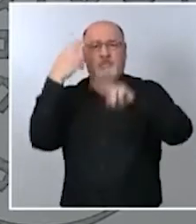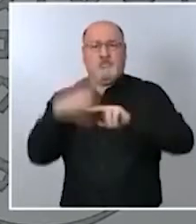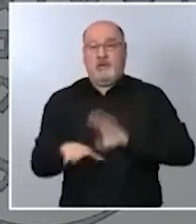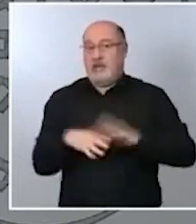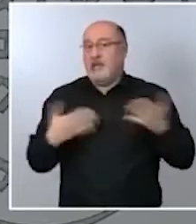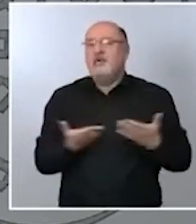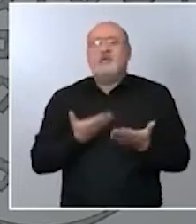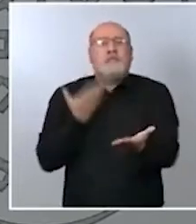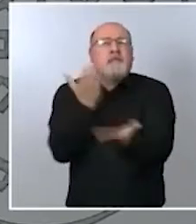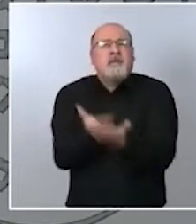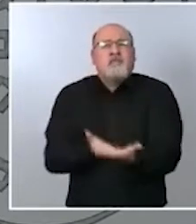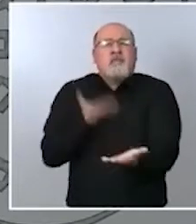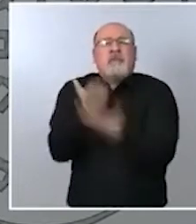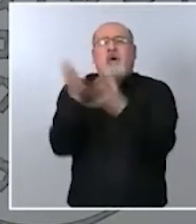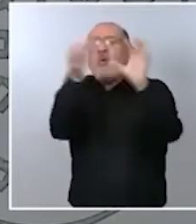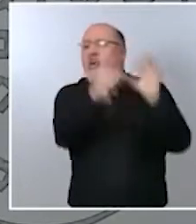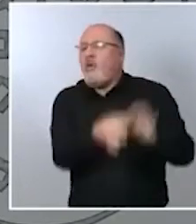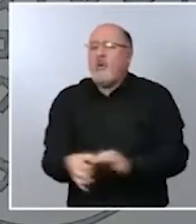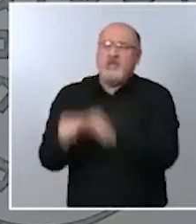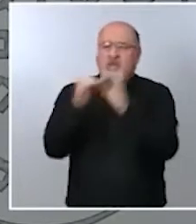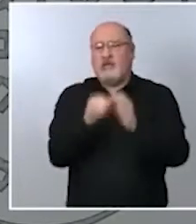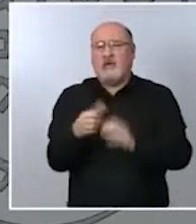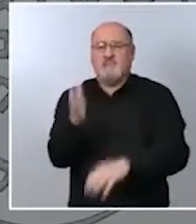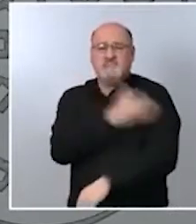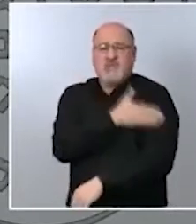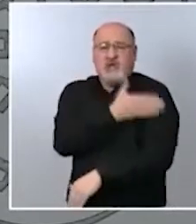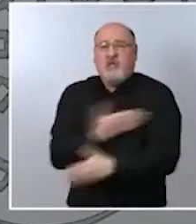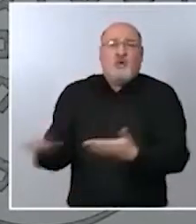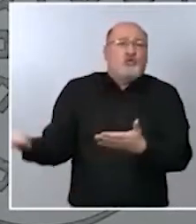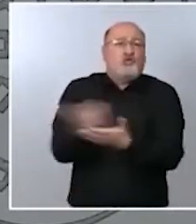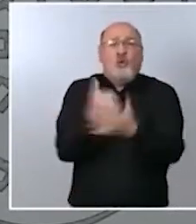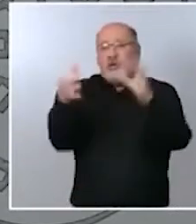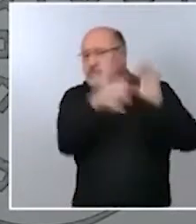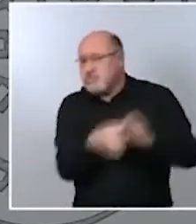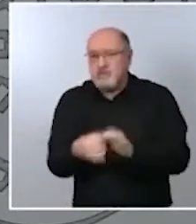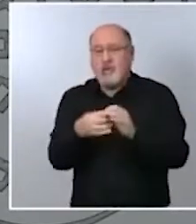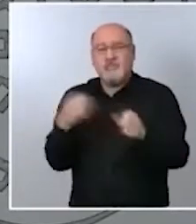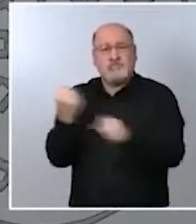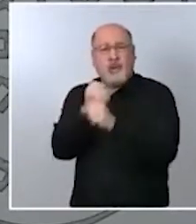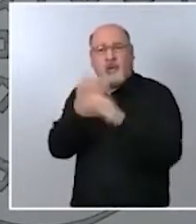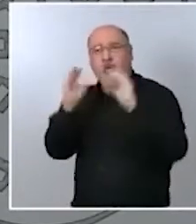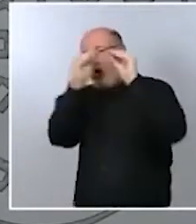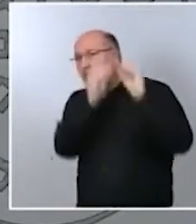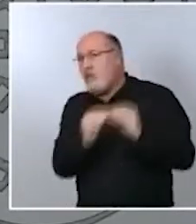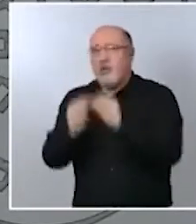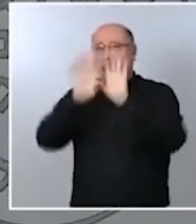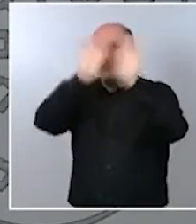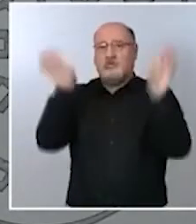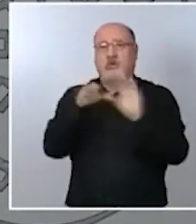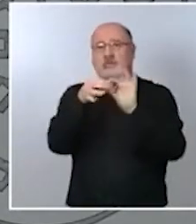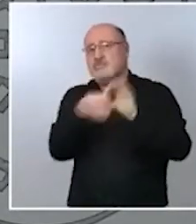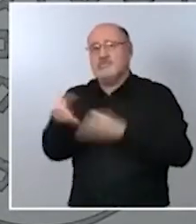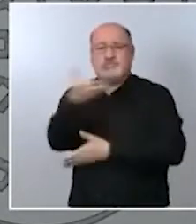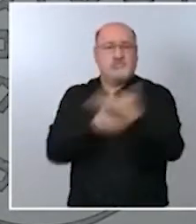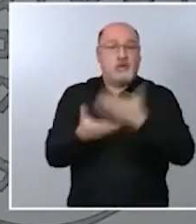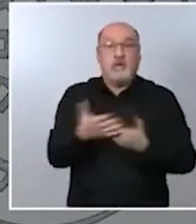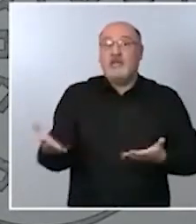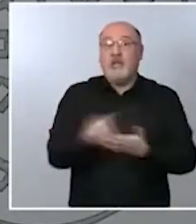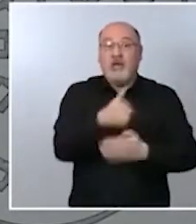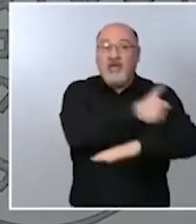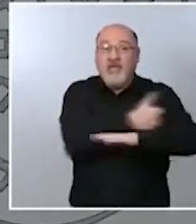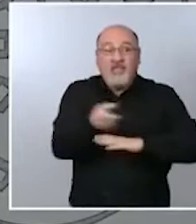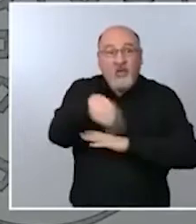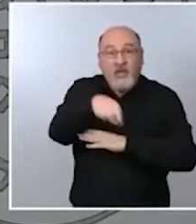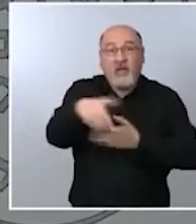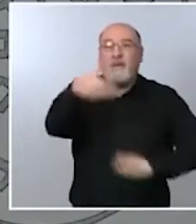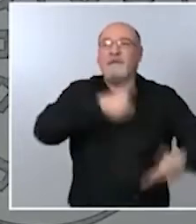un llamamiento a arrimar el hombro a remar en la misma dirección porque quiero recordarle que todos los ciudadanos nos piden a